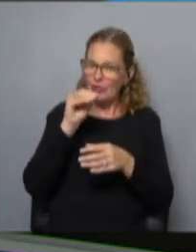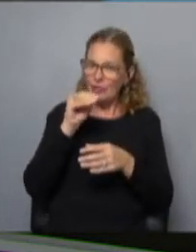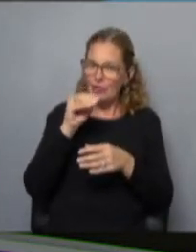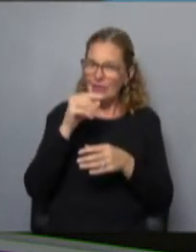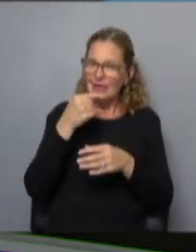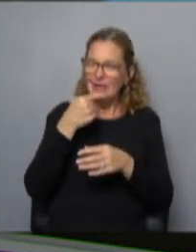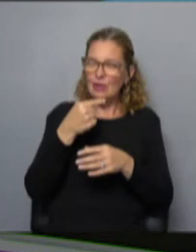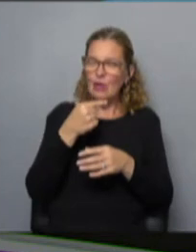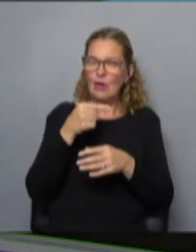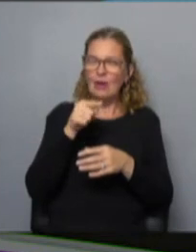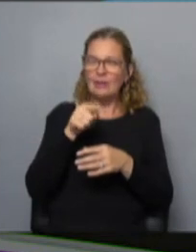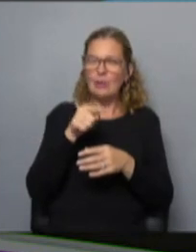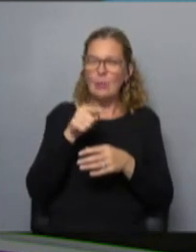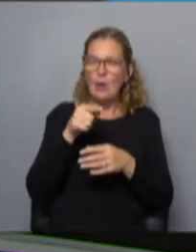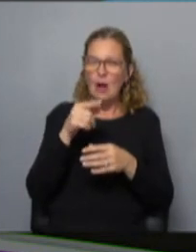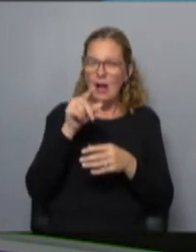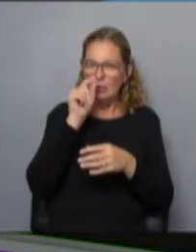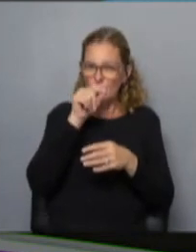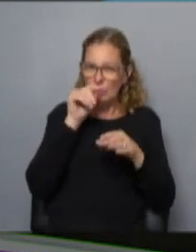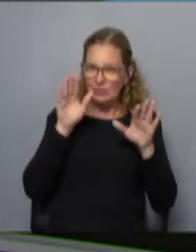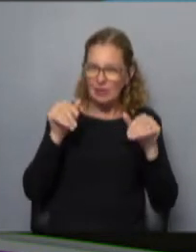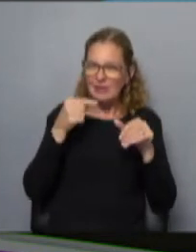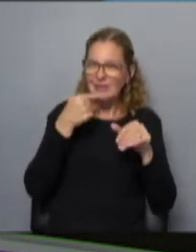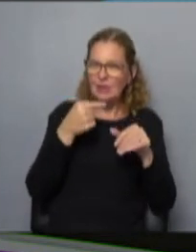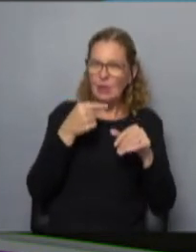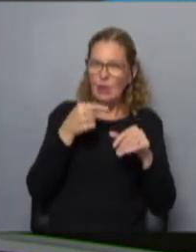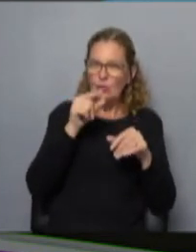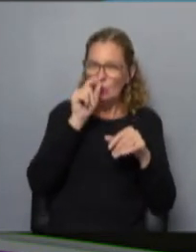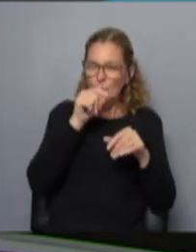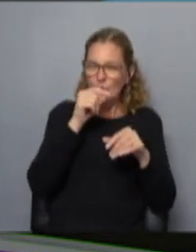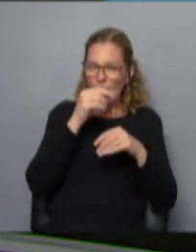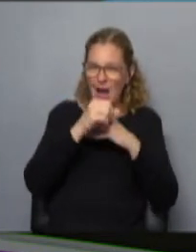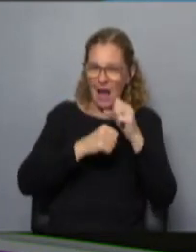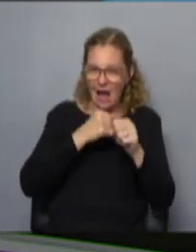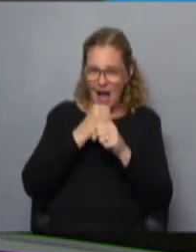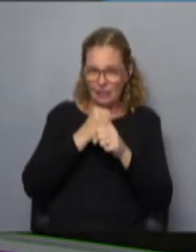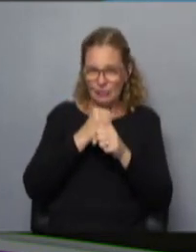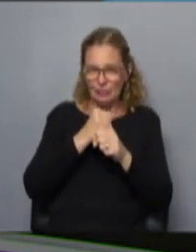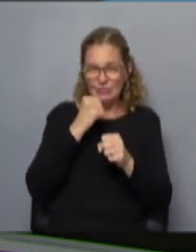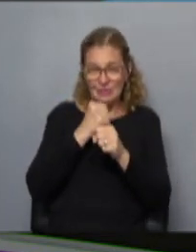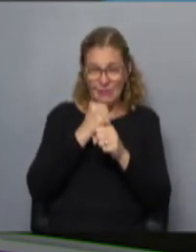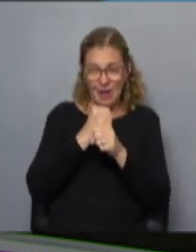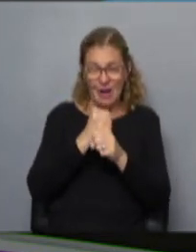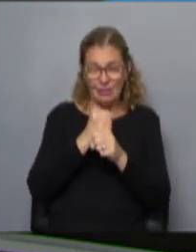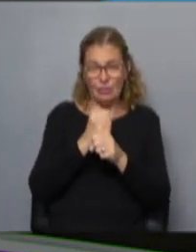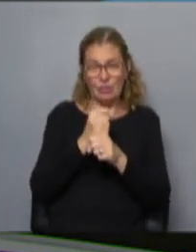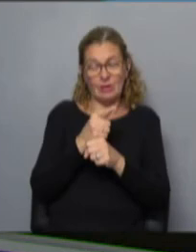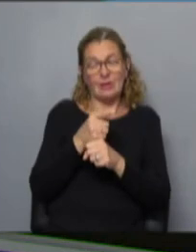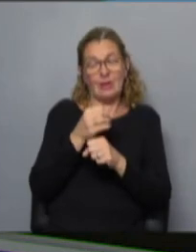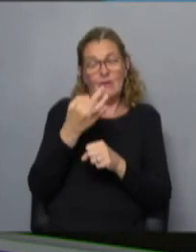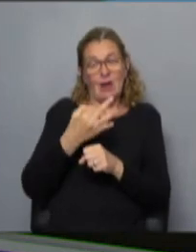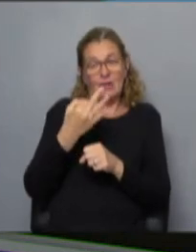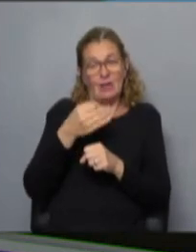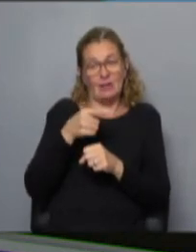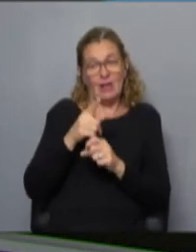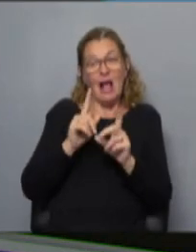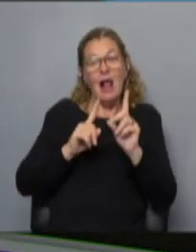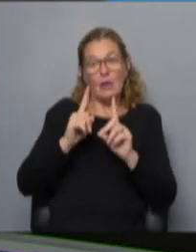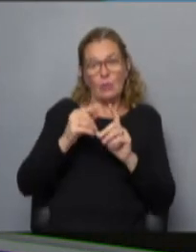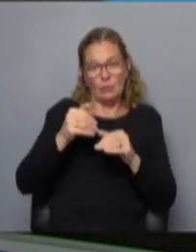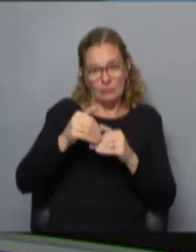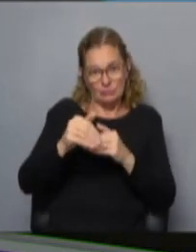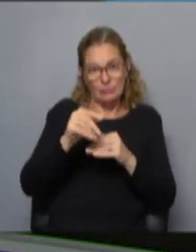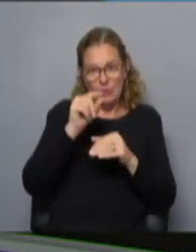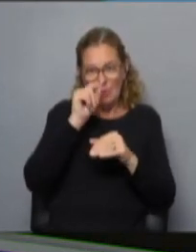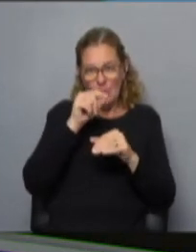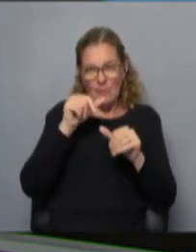CEO de Twitter actual, salió a decir que en realidad Twitter lleva años trabajando en un botón de editar y que en realidad eso es una cosa que en algún momento Twitter